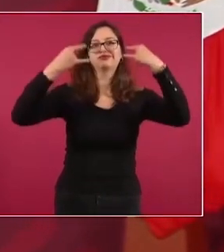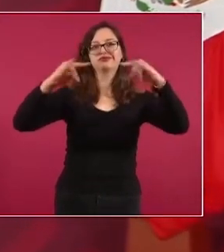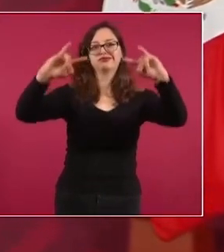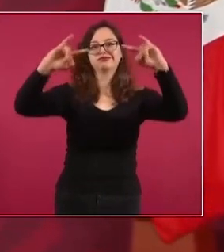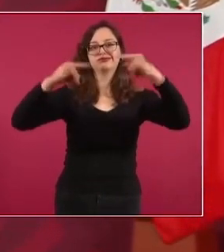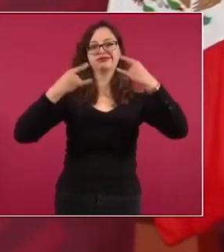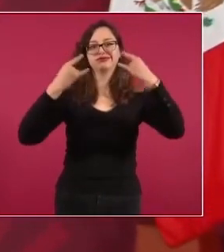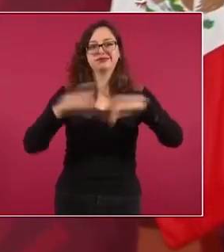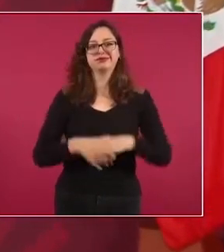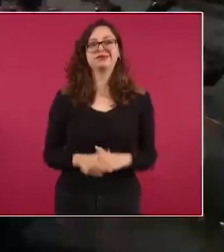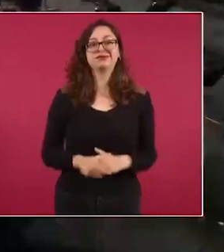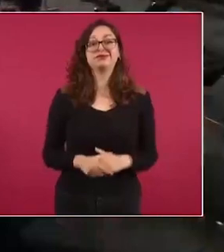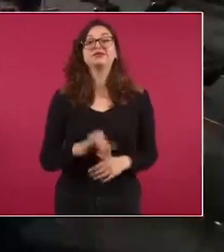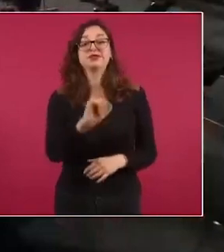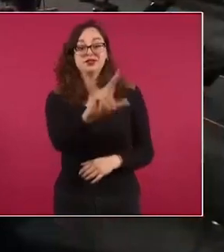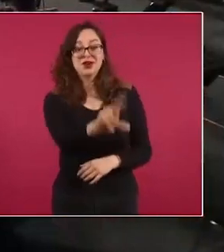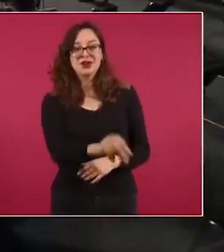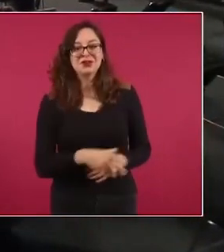ah, ¿no es así?